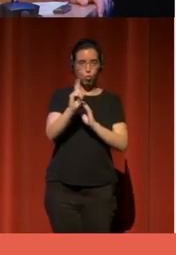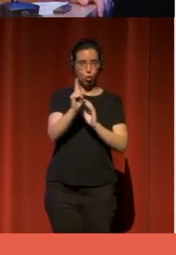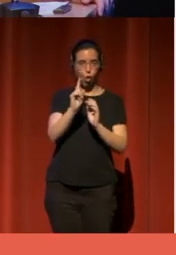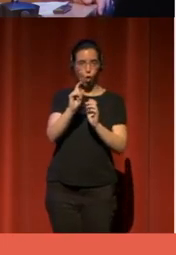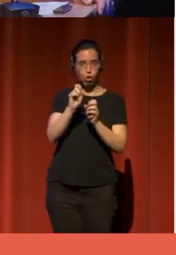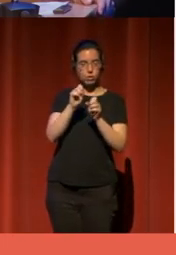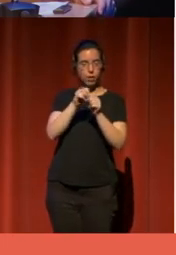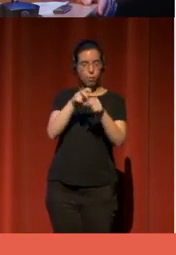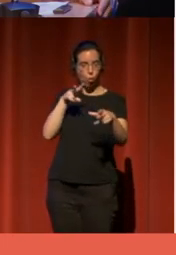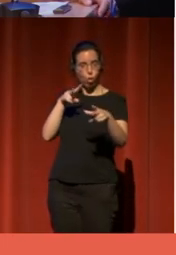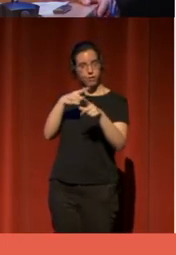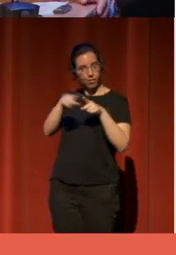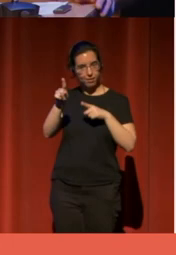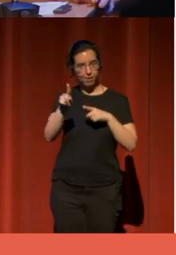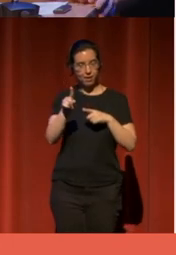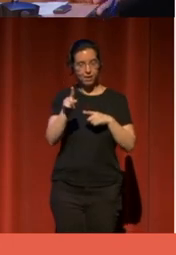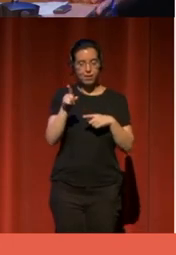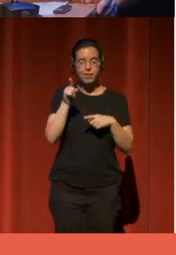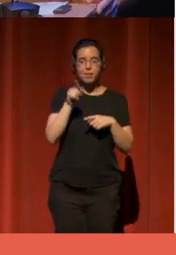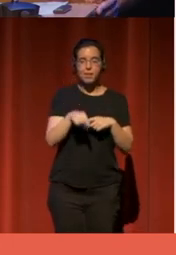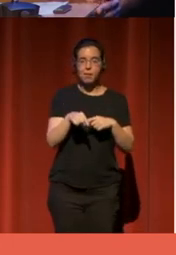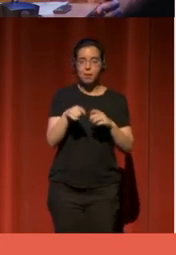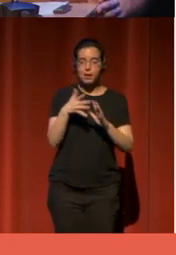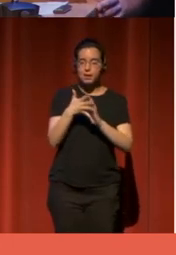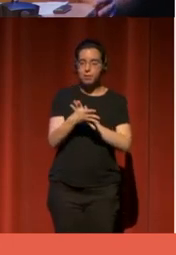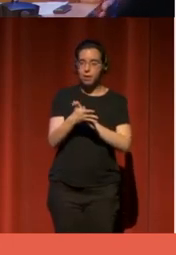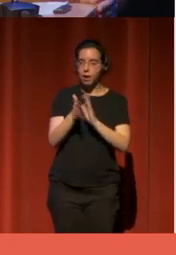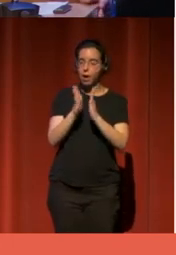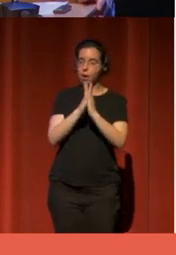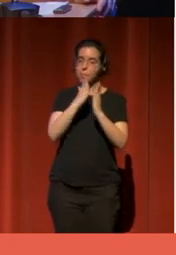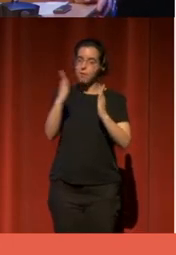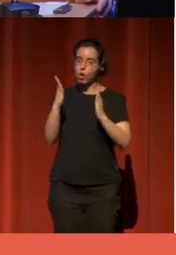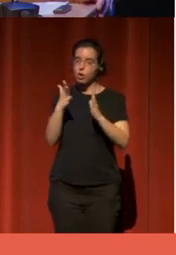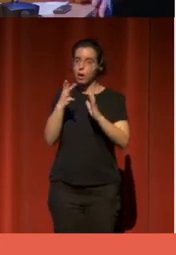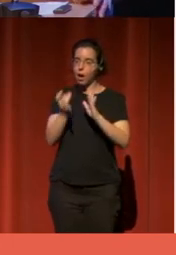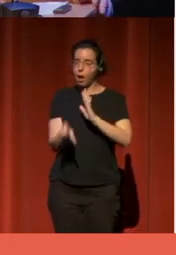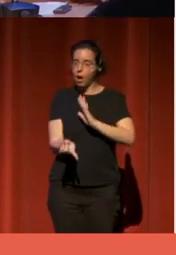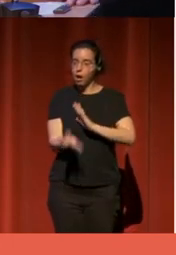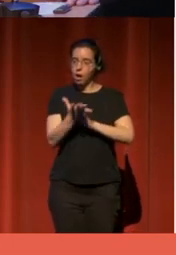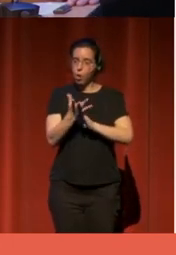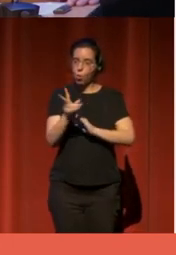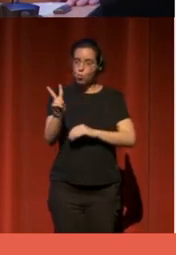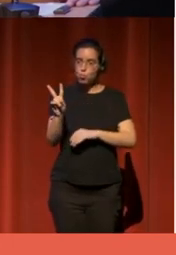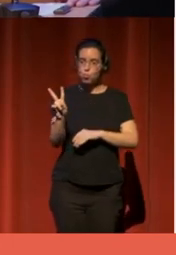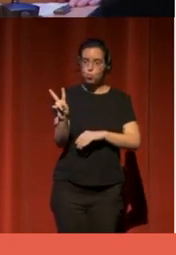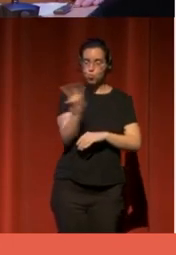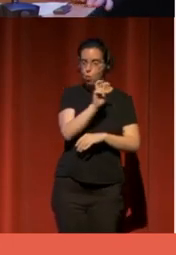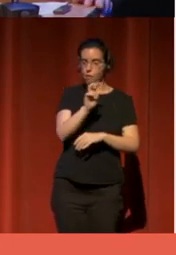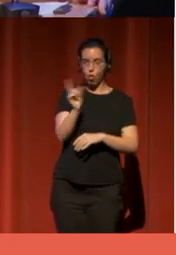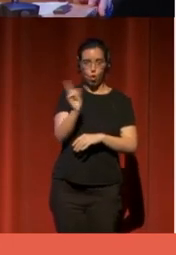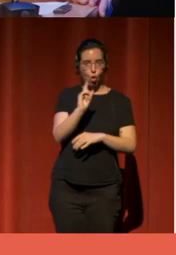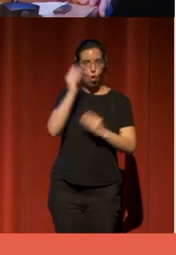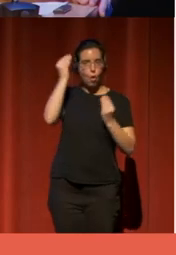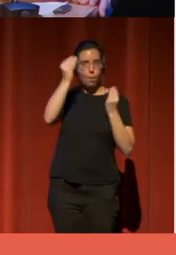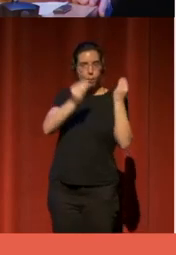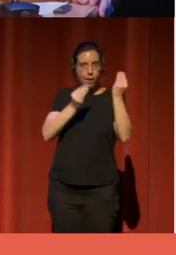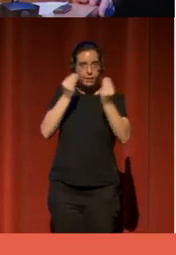perspectiva. No se trata de hacer de la biblioteca algo nuevo, sino de pensar cuáles son nuestros objetivos,